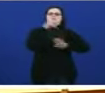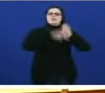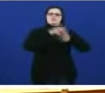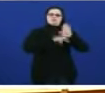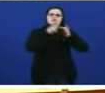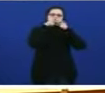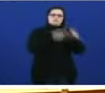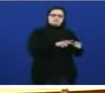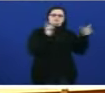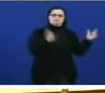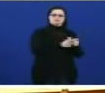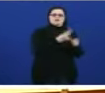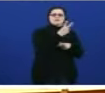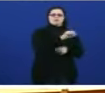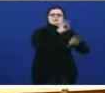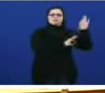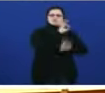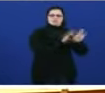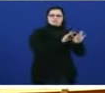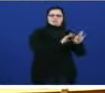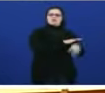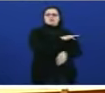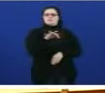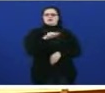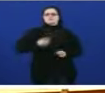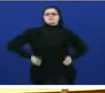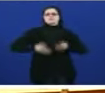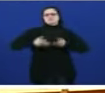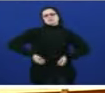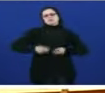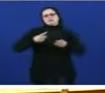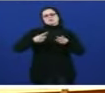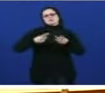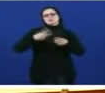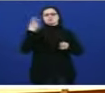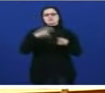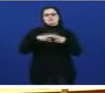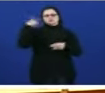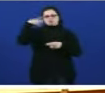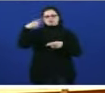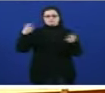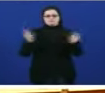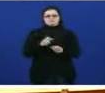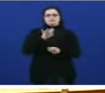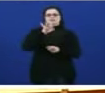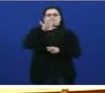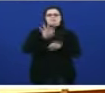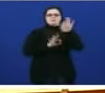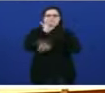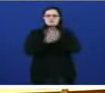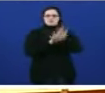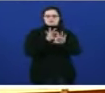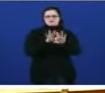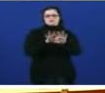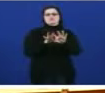un 20% os orzamentos para as diferentes políticas culturais reducironse un 15% muito por riba do extenso medio de